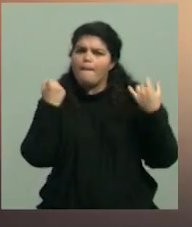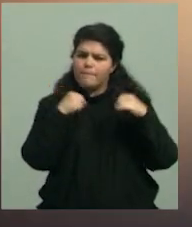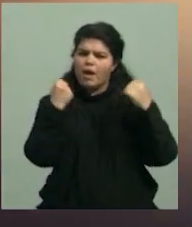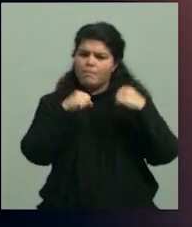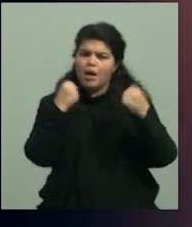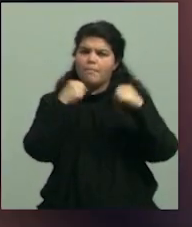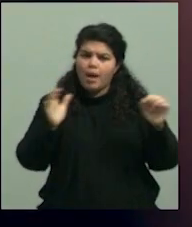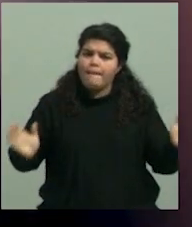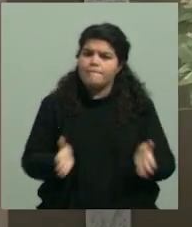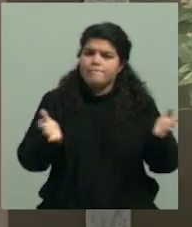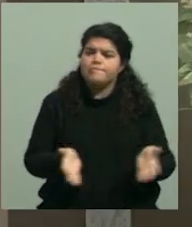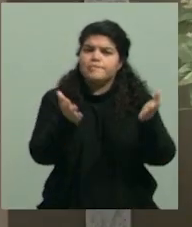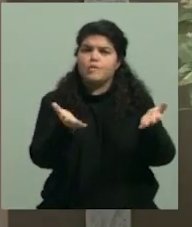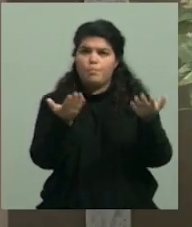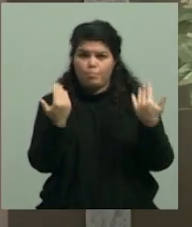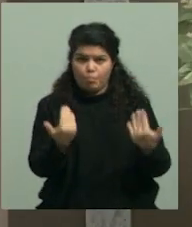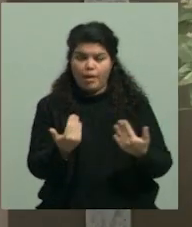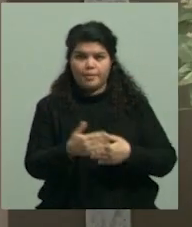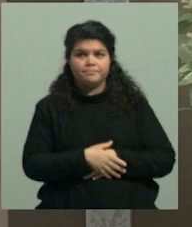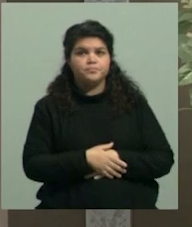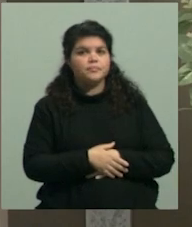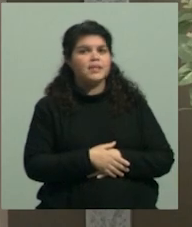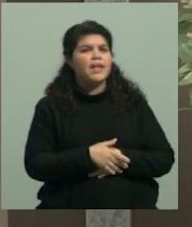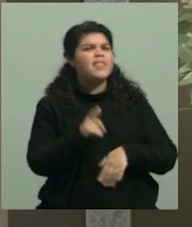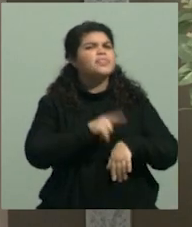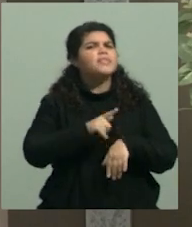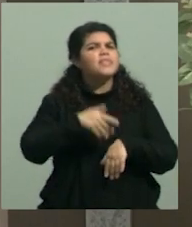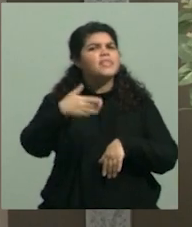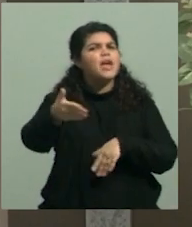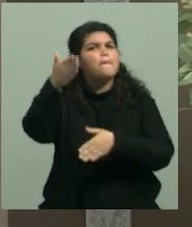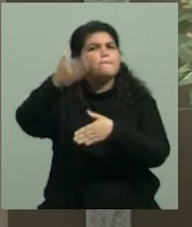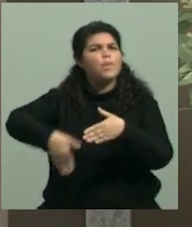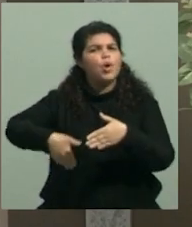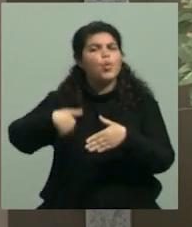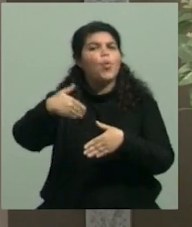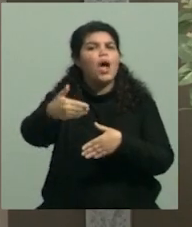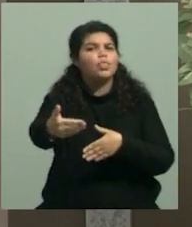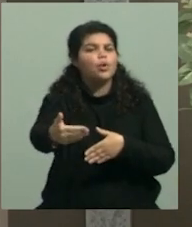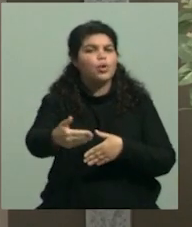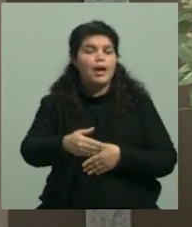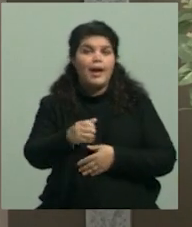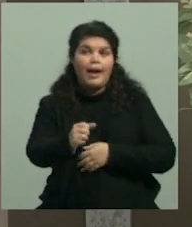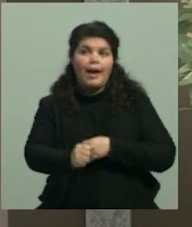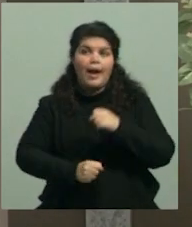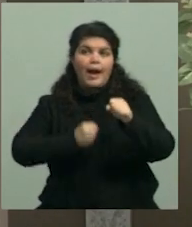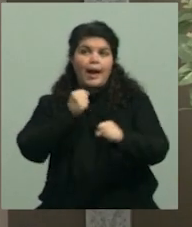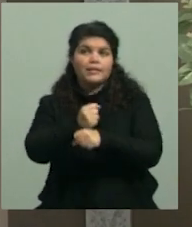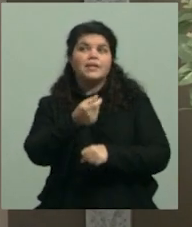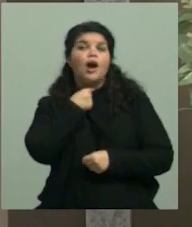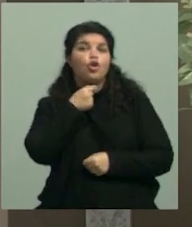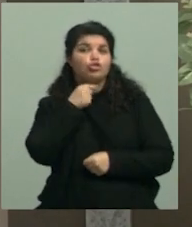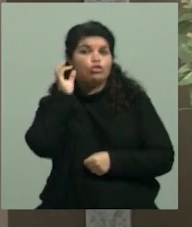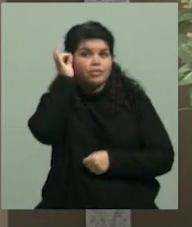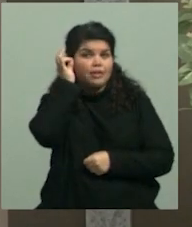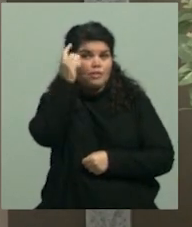programa. Rulo, entonces, ¿hay tiempo para ser parte de esta convocatoria hasta el 31 de agosto? Repasamos